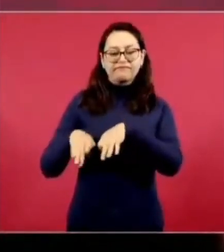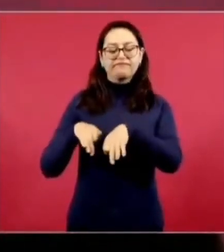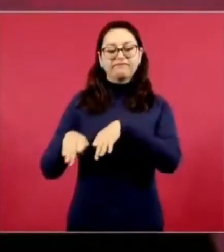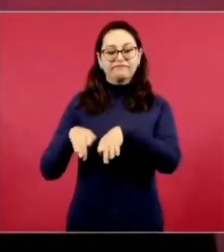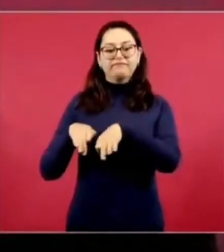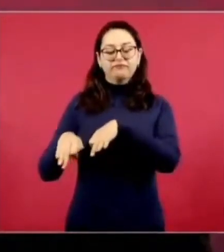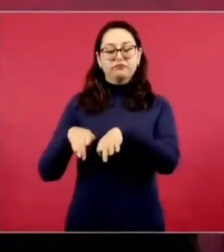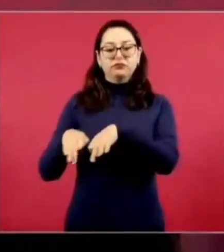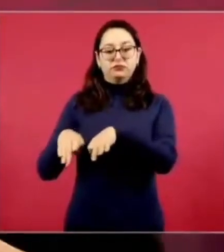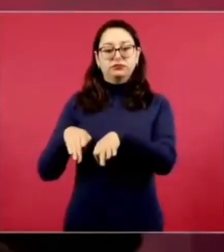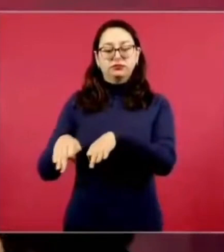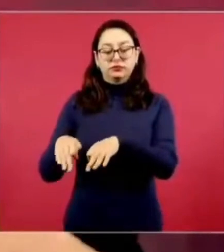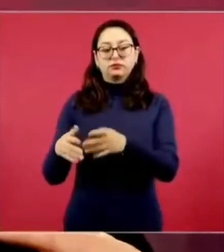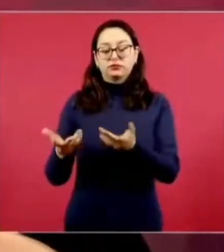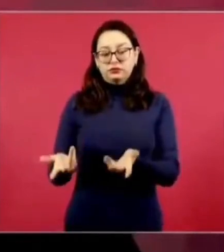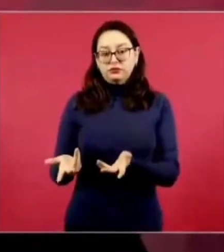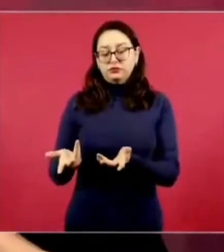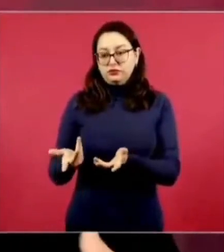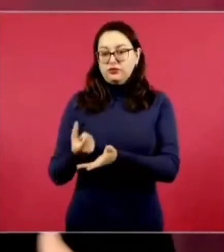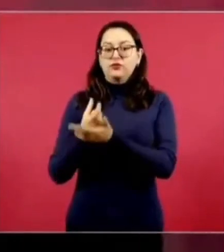volvieron a tener